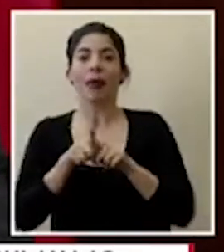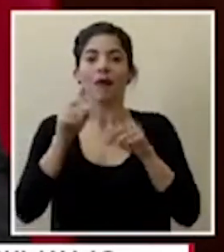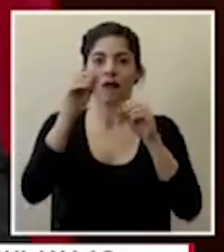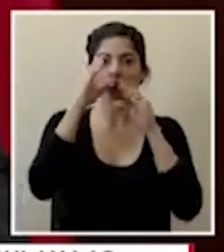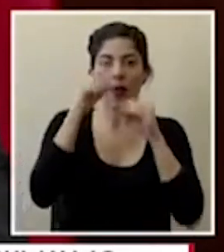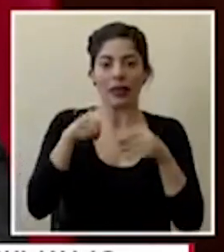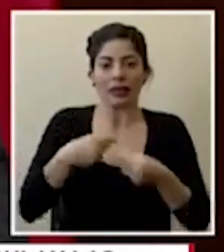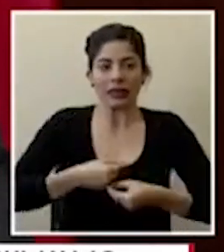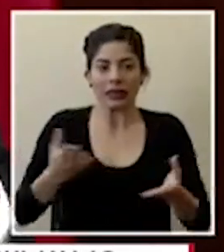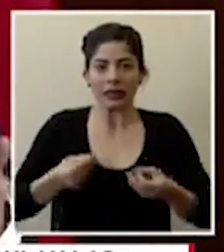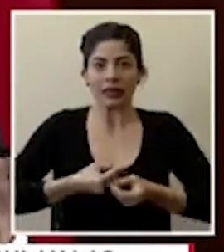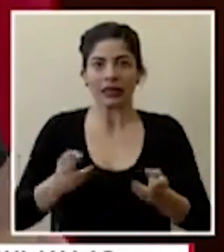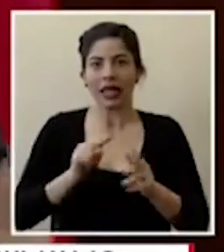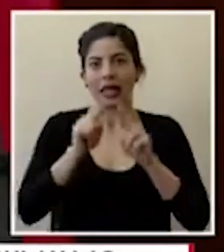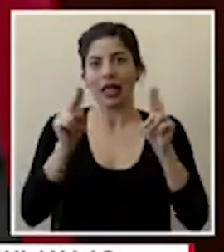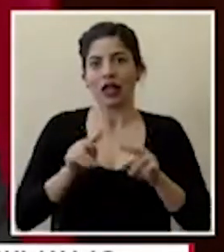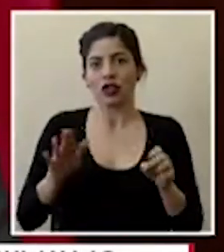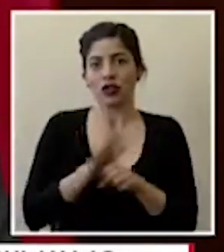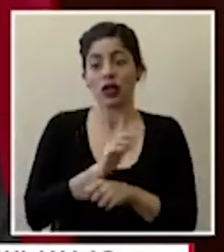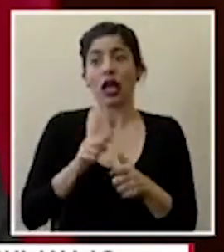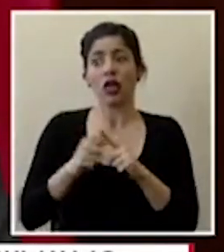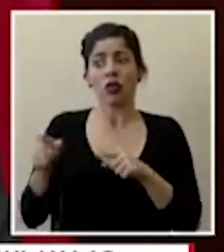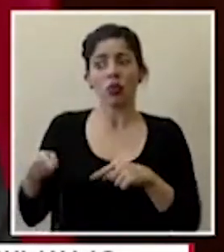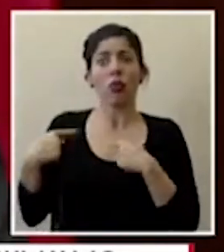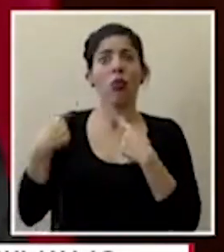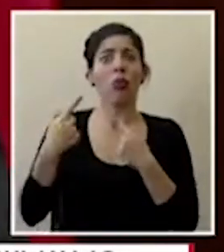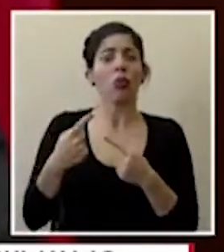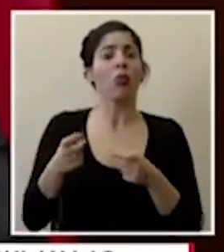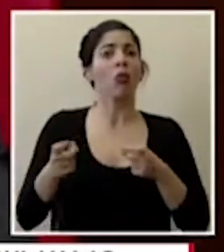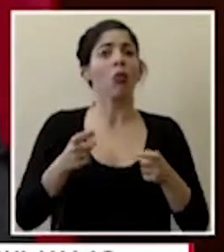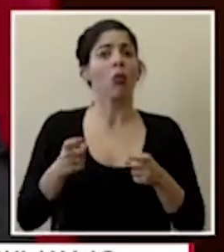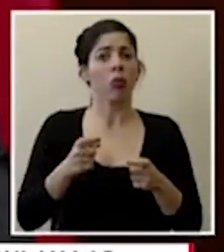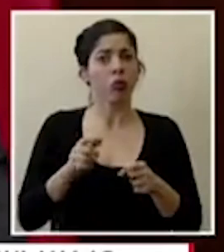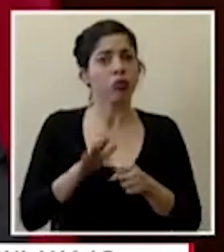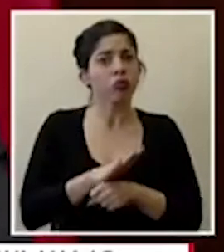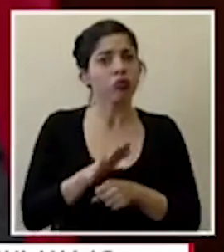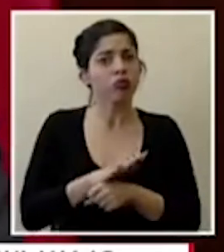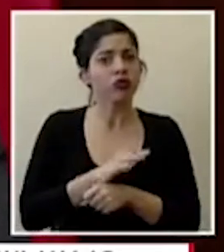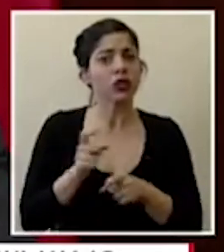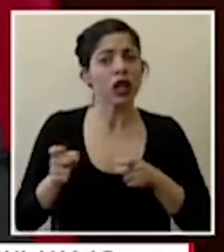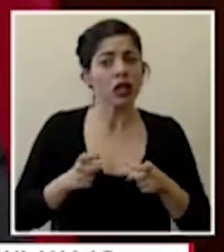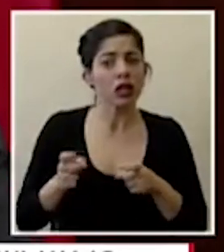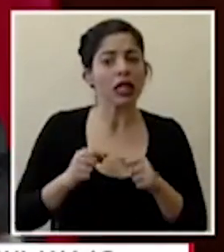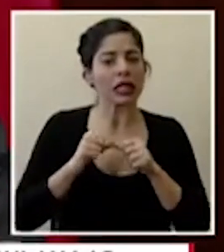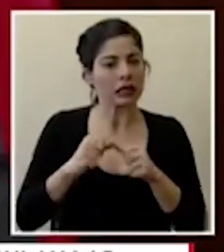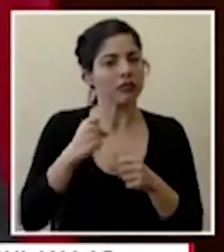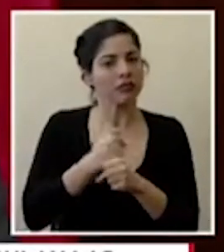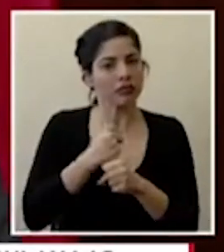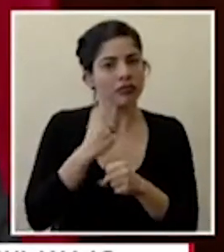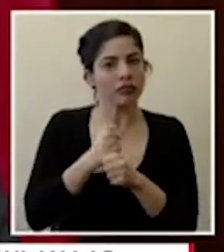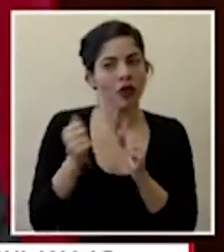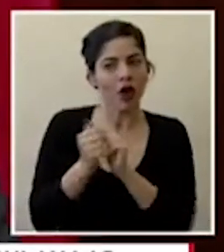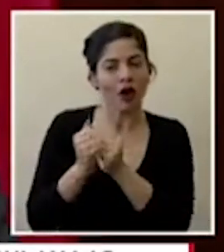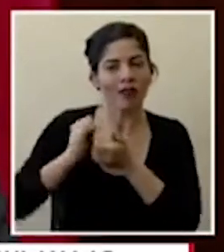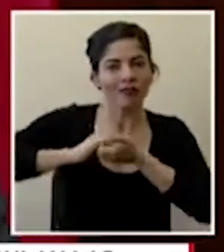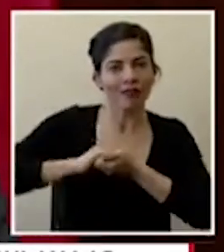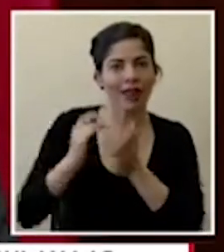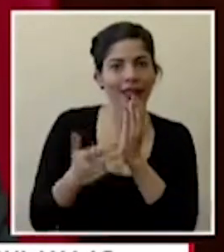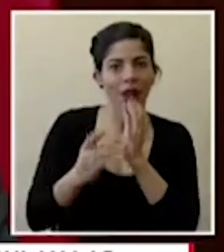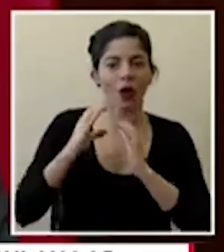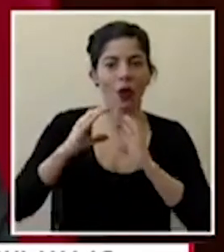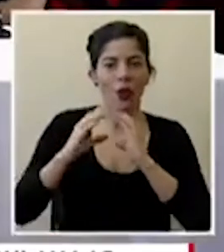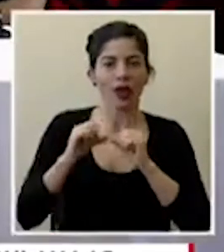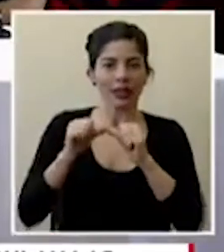información así es que las redes han soportado de una manera adecuada y se sigue trabajando de manera constante con todo el sector de telecomunicaciones